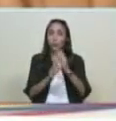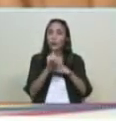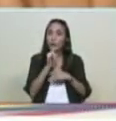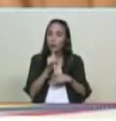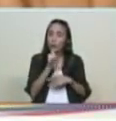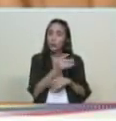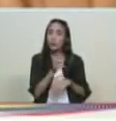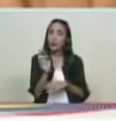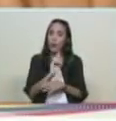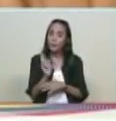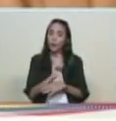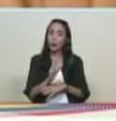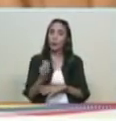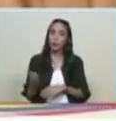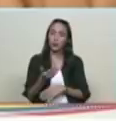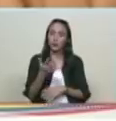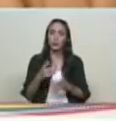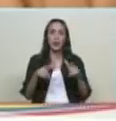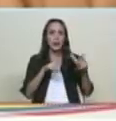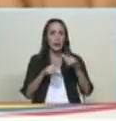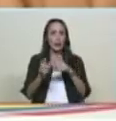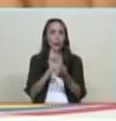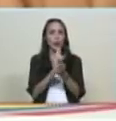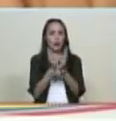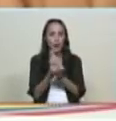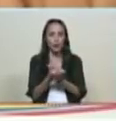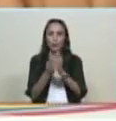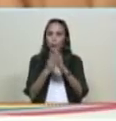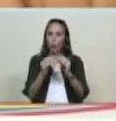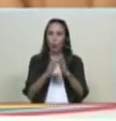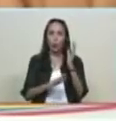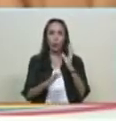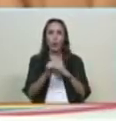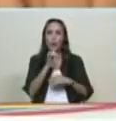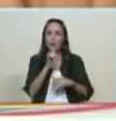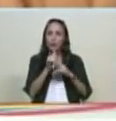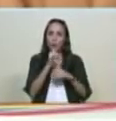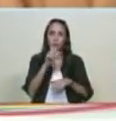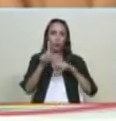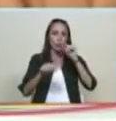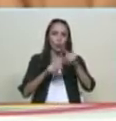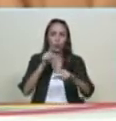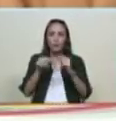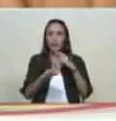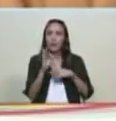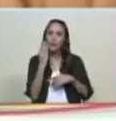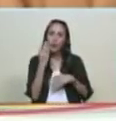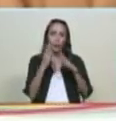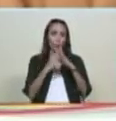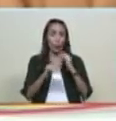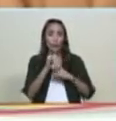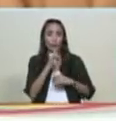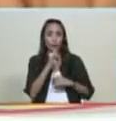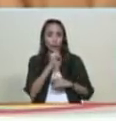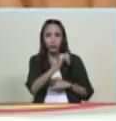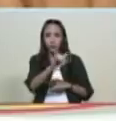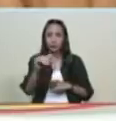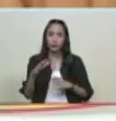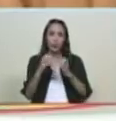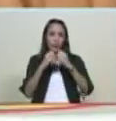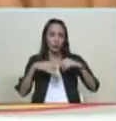comandante ya está en las redes estamos aprovechando todas las ventanas para comunicarle al pueblo ya que estarían siendo